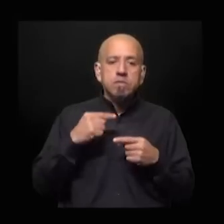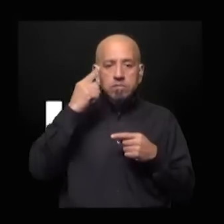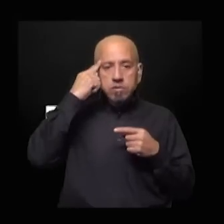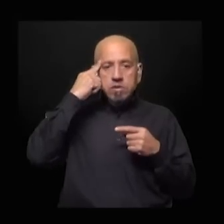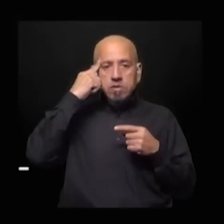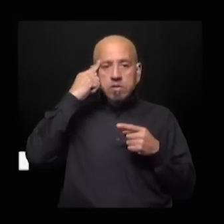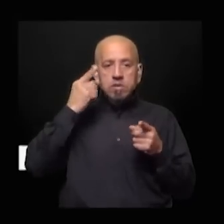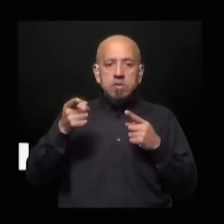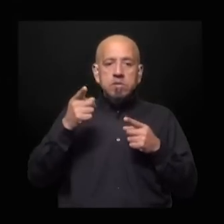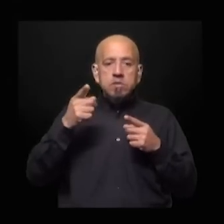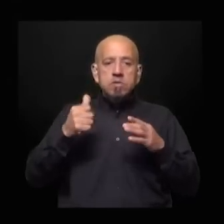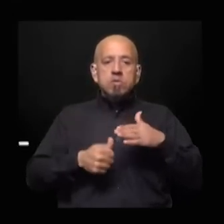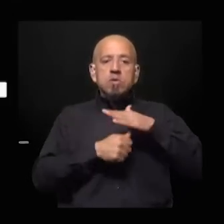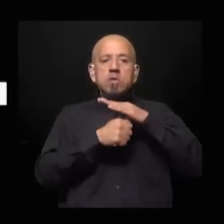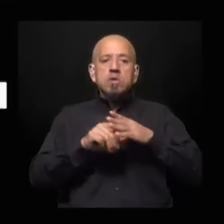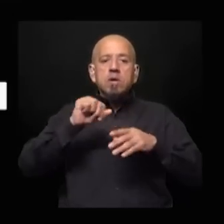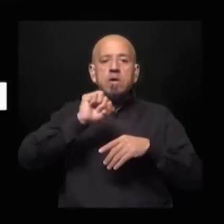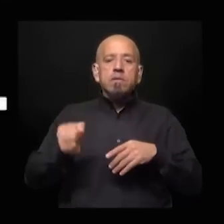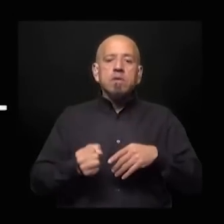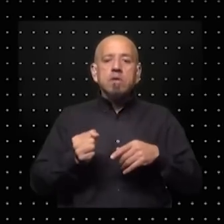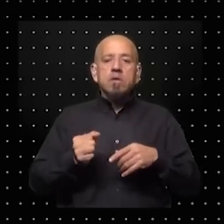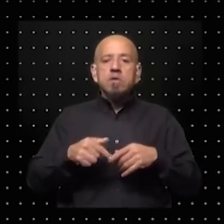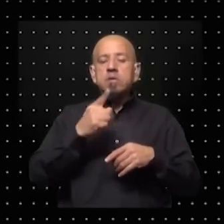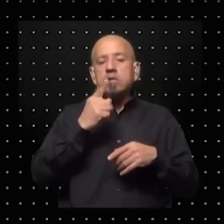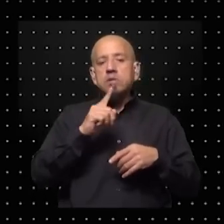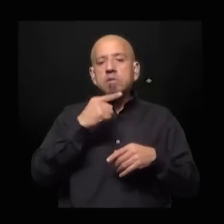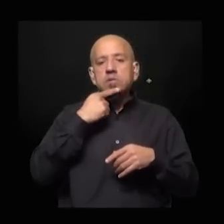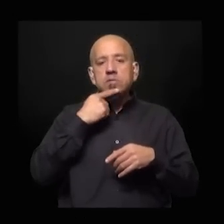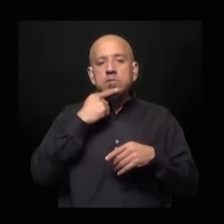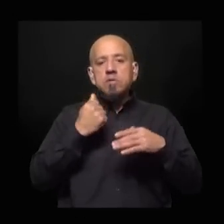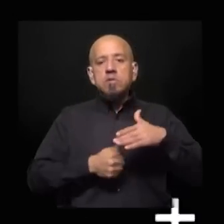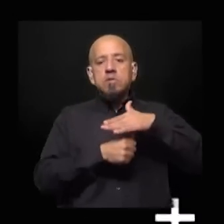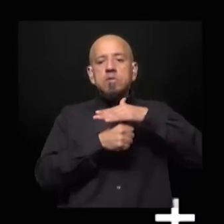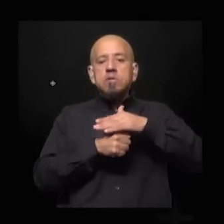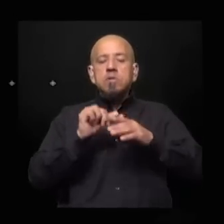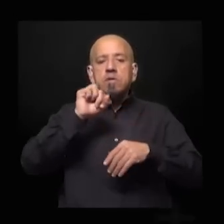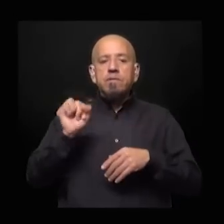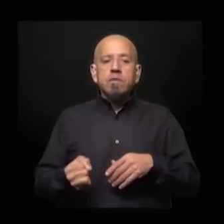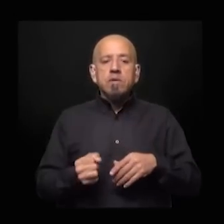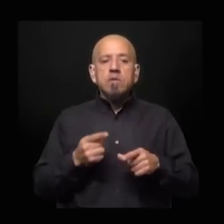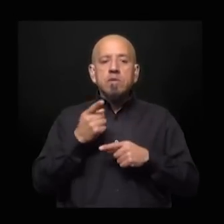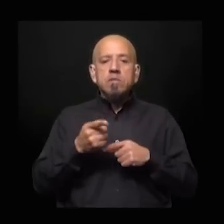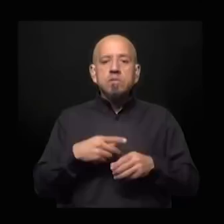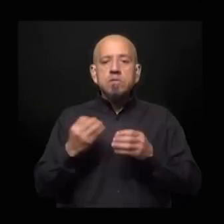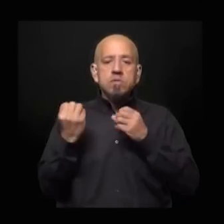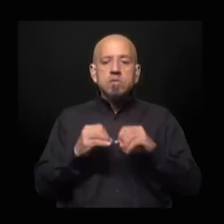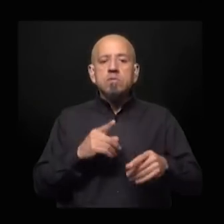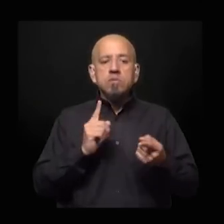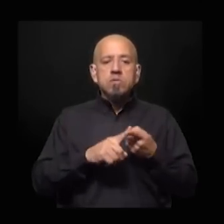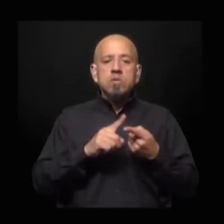vista los libres africanos han ido a San Petersburgo a echarle a Putin en cara el abandono del acuerdo